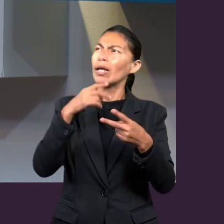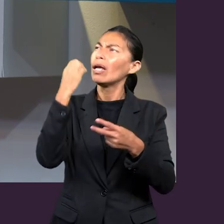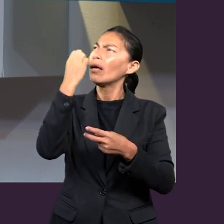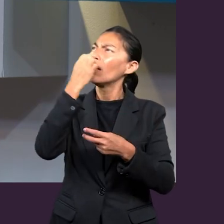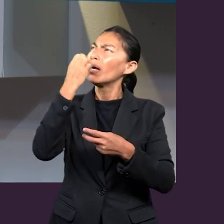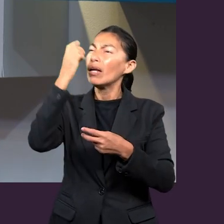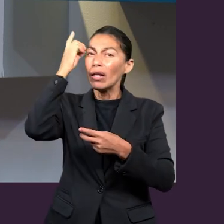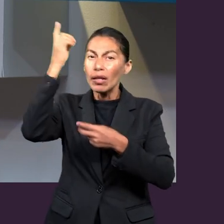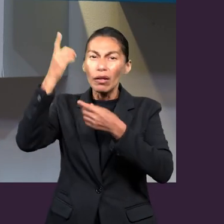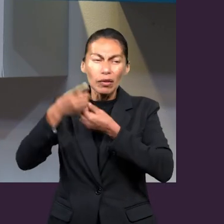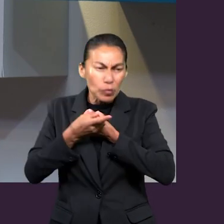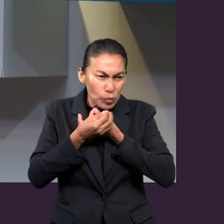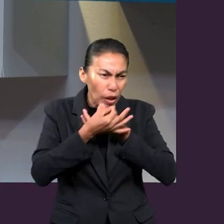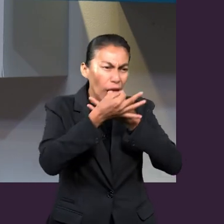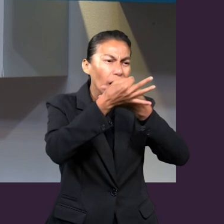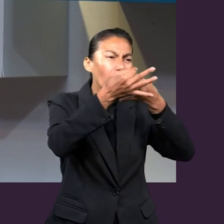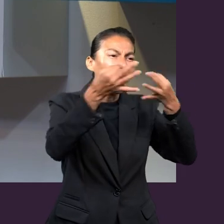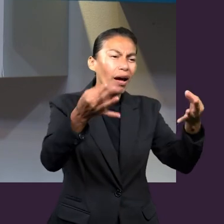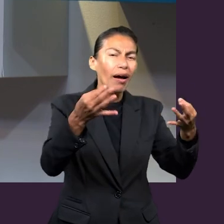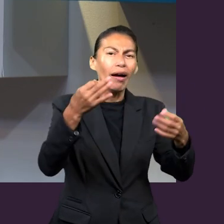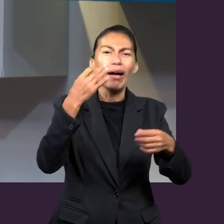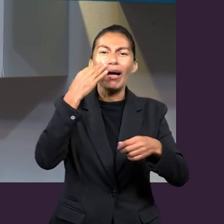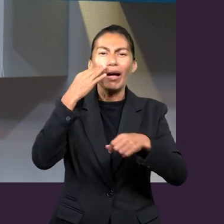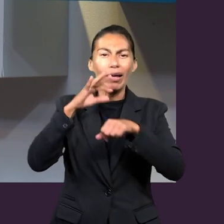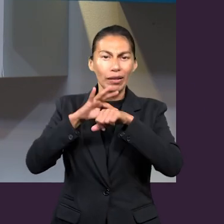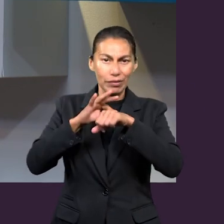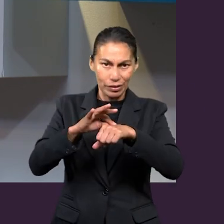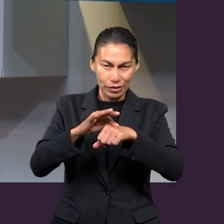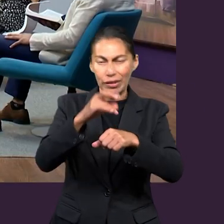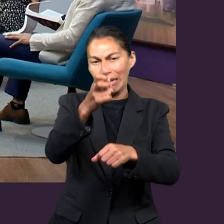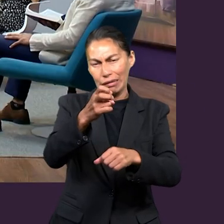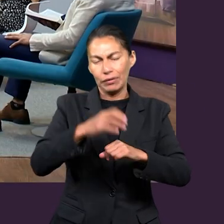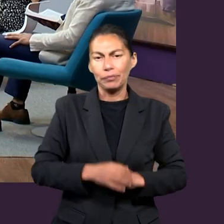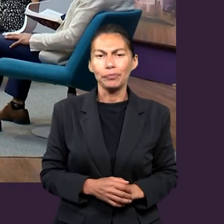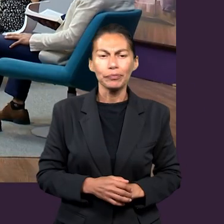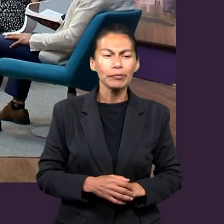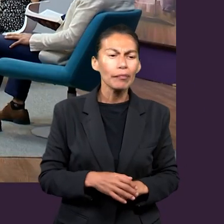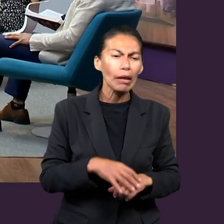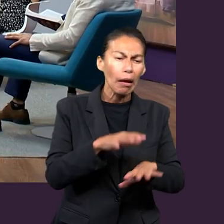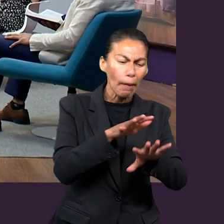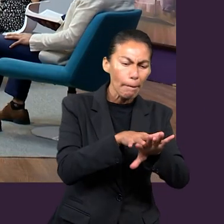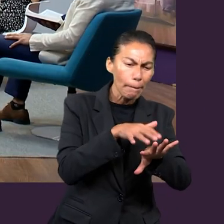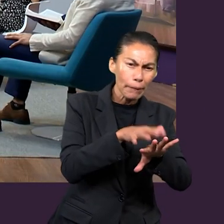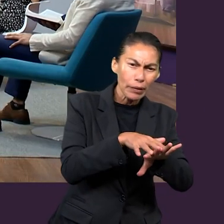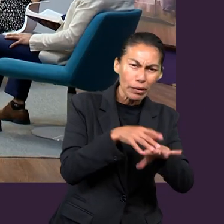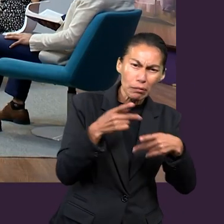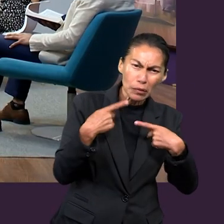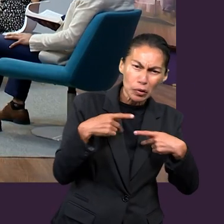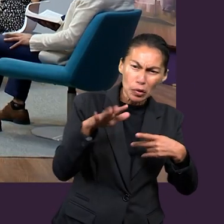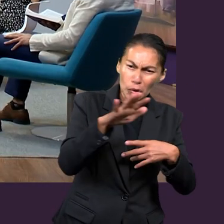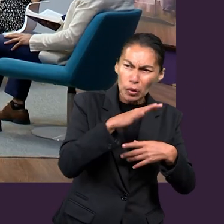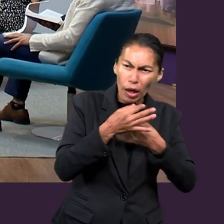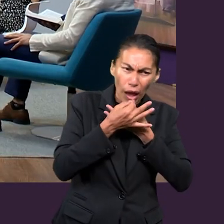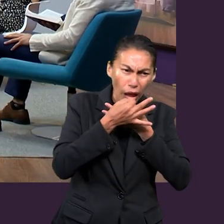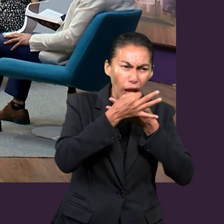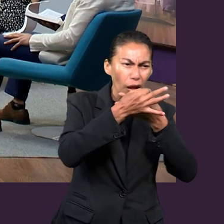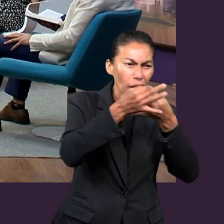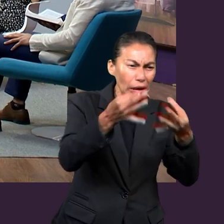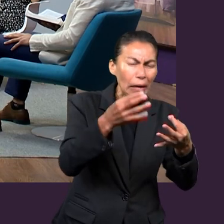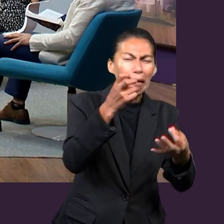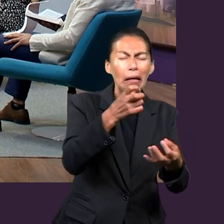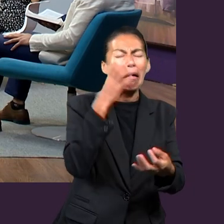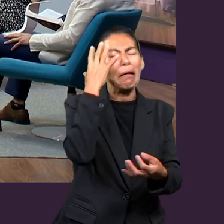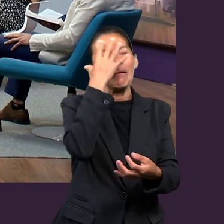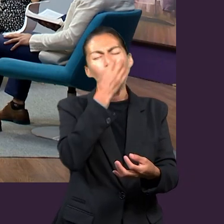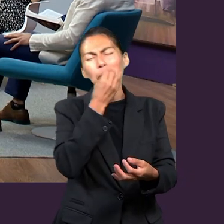hablando del evangelio, compartiendo nuestra experiencia. Cuán hermosos son los pies de los que anuncian Exactamente, exactamente. Pero